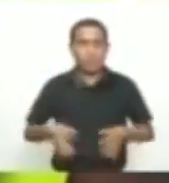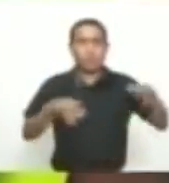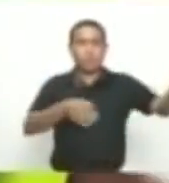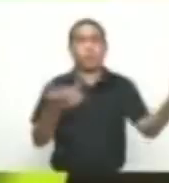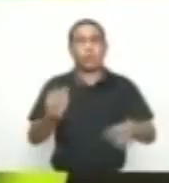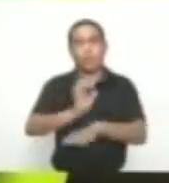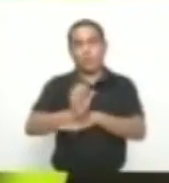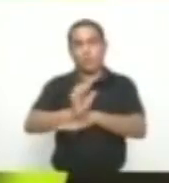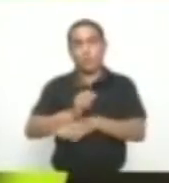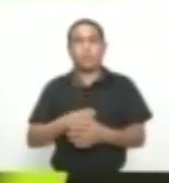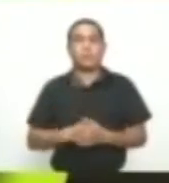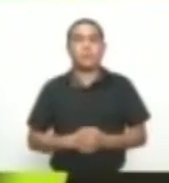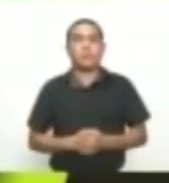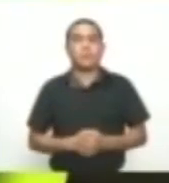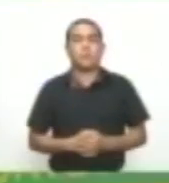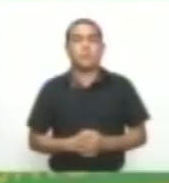Ecuador